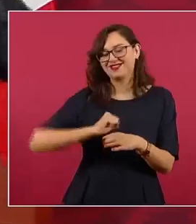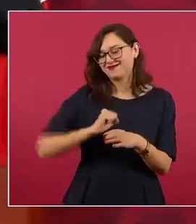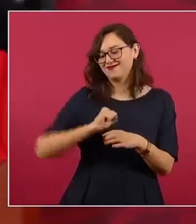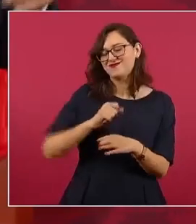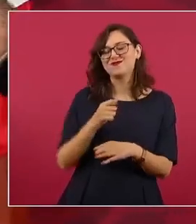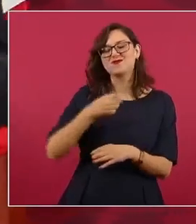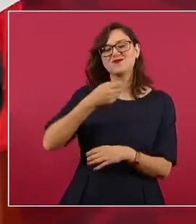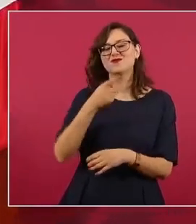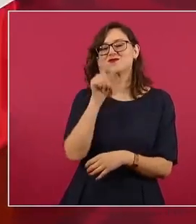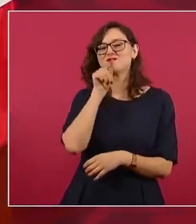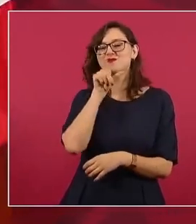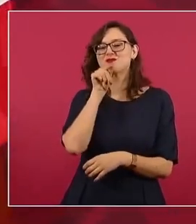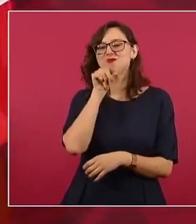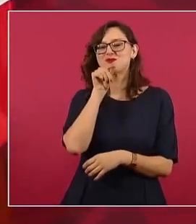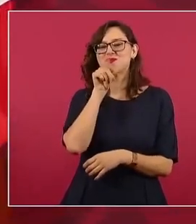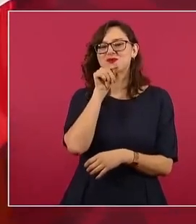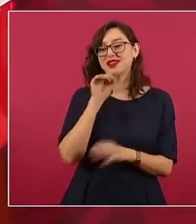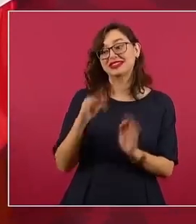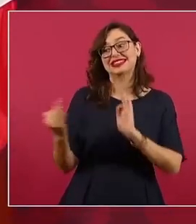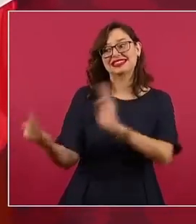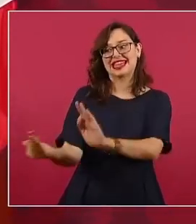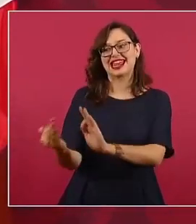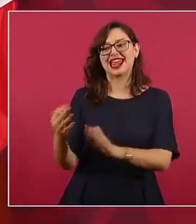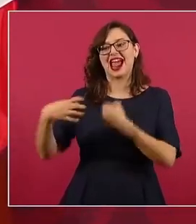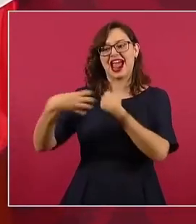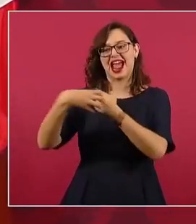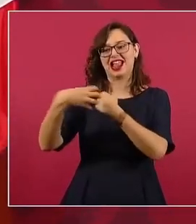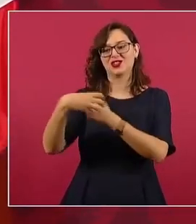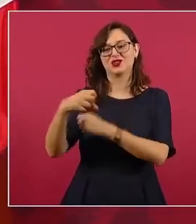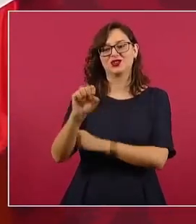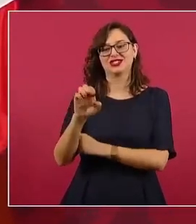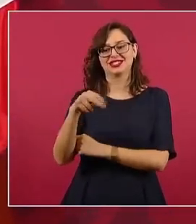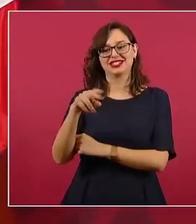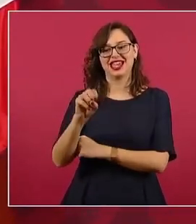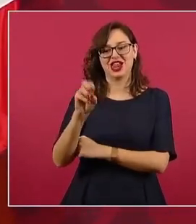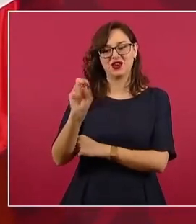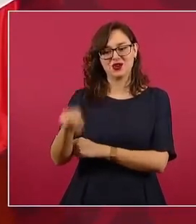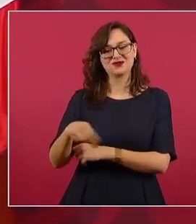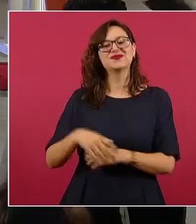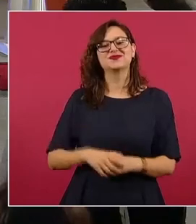que ahí estaba también Caldo Zenón, muy cerca. Bueno, pero